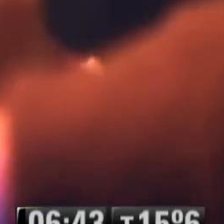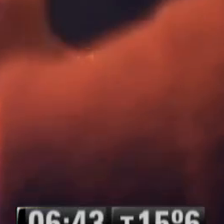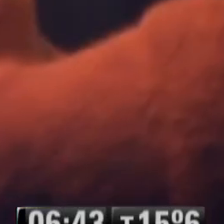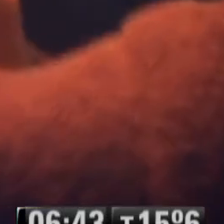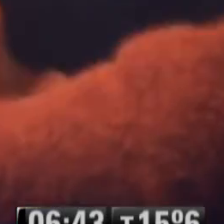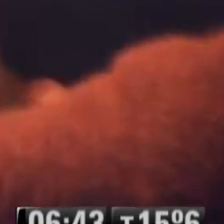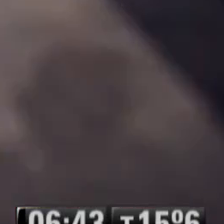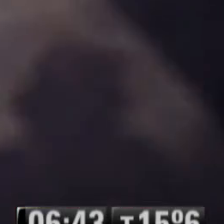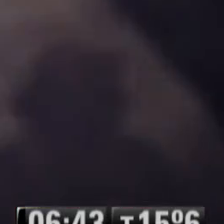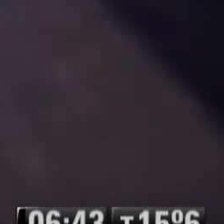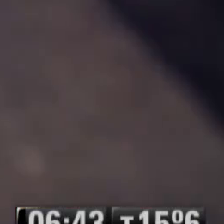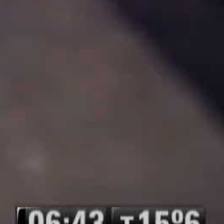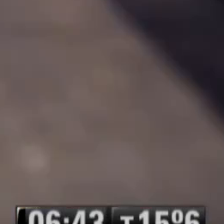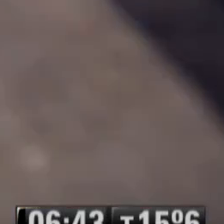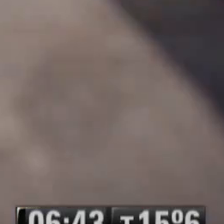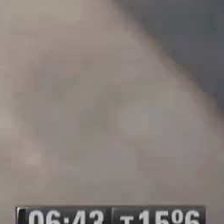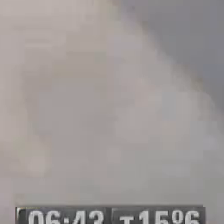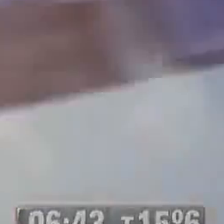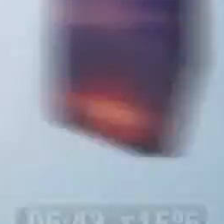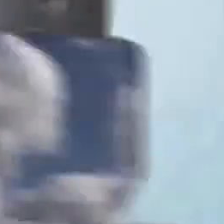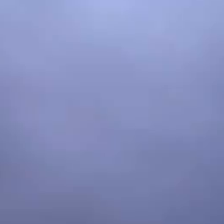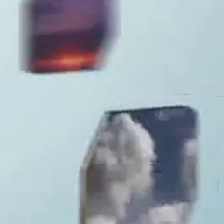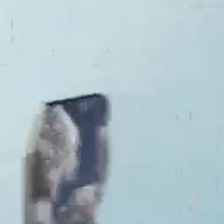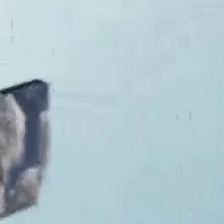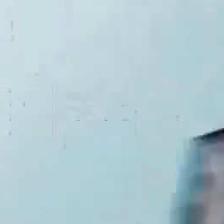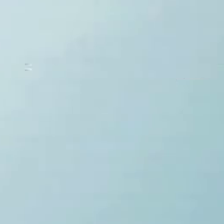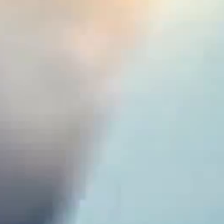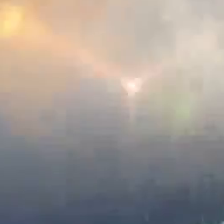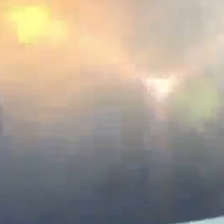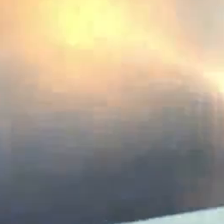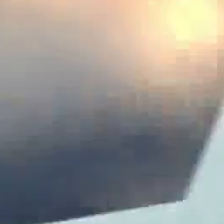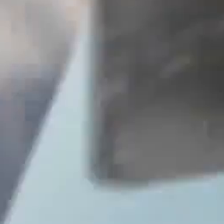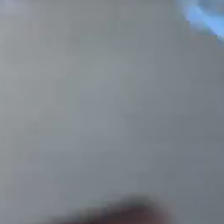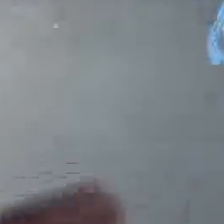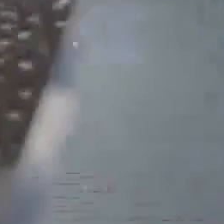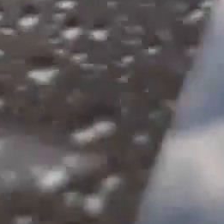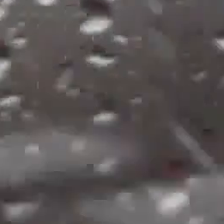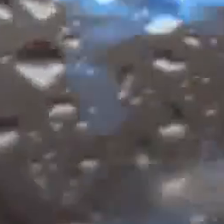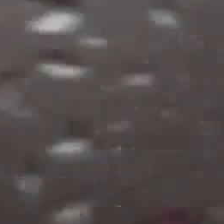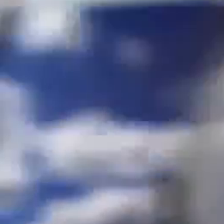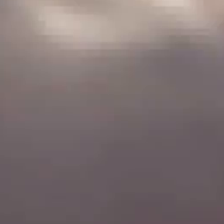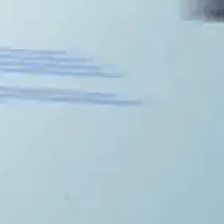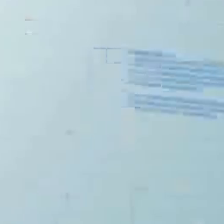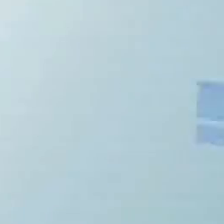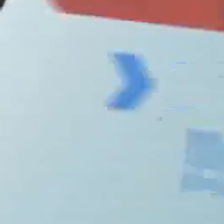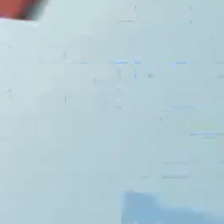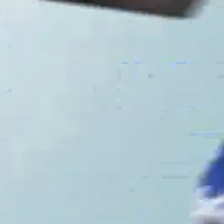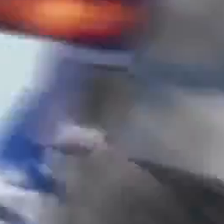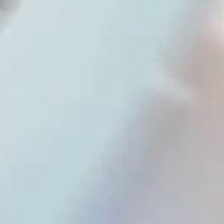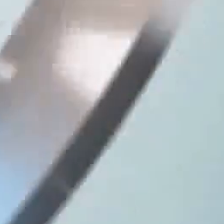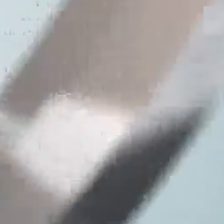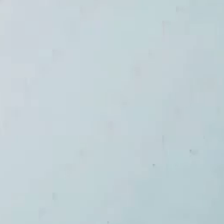Todo bien. Todo está listo. ¿Cómo